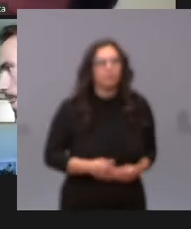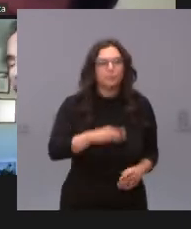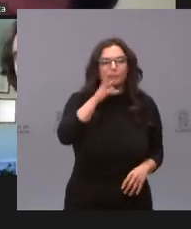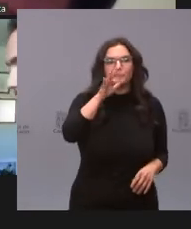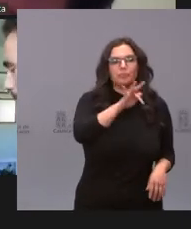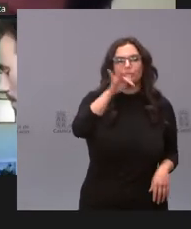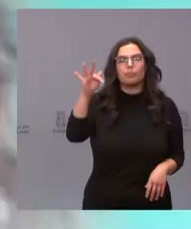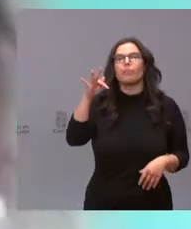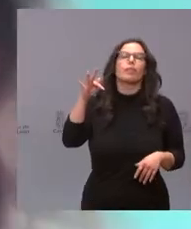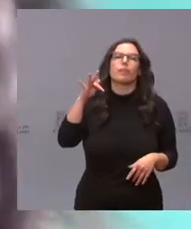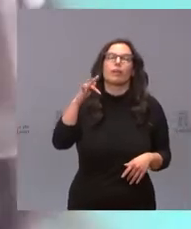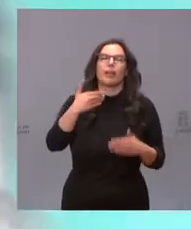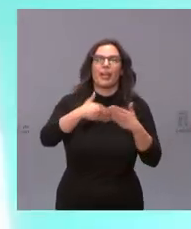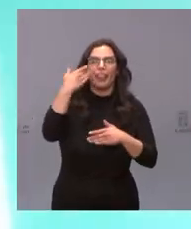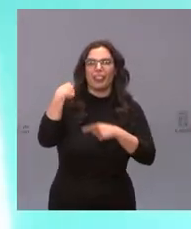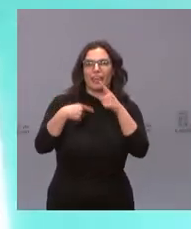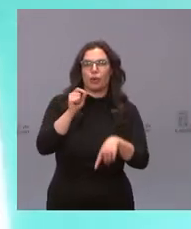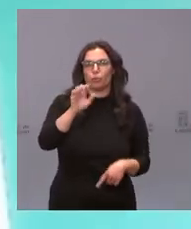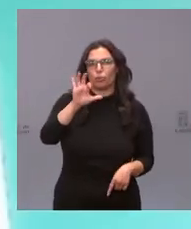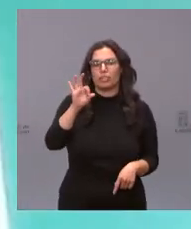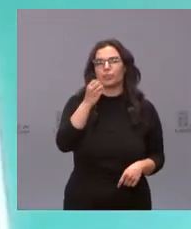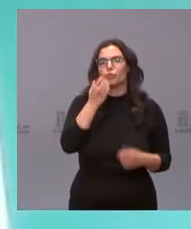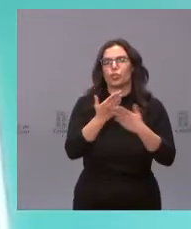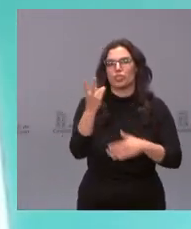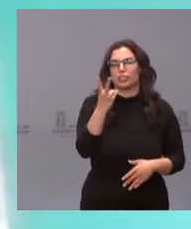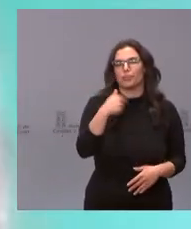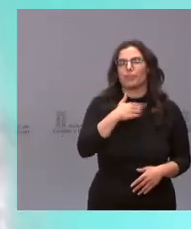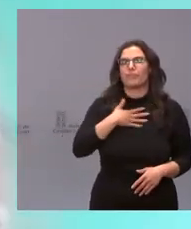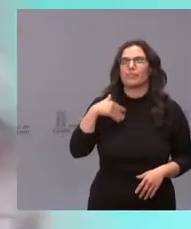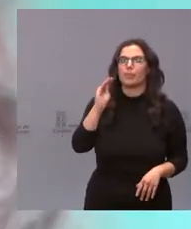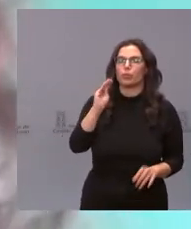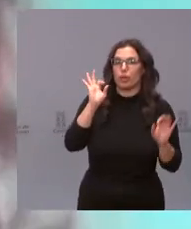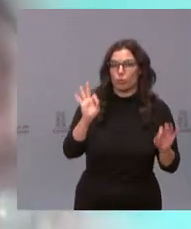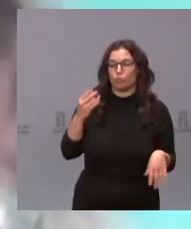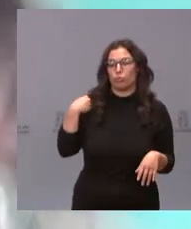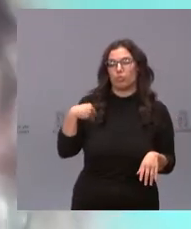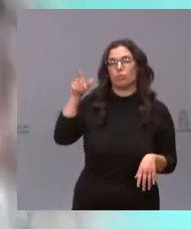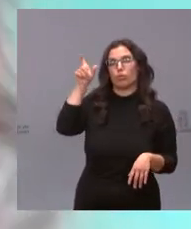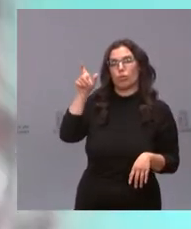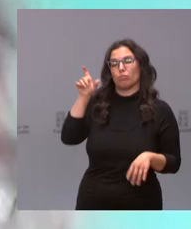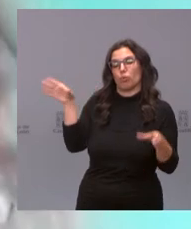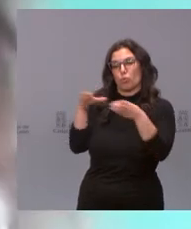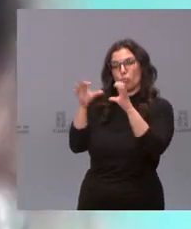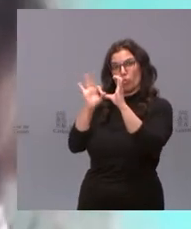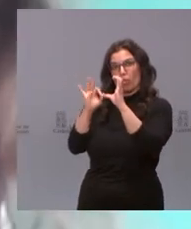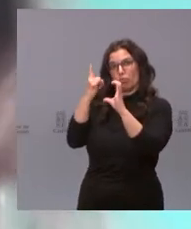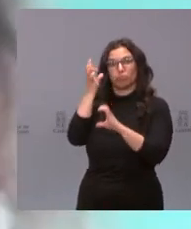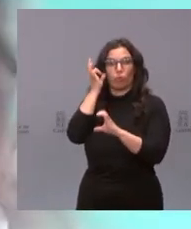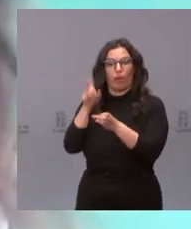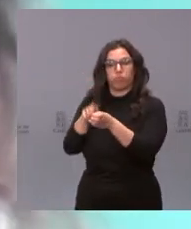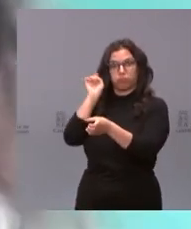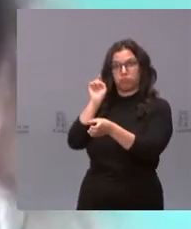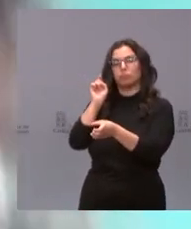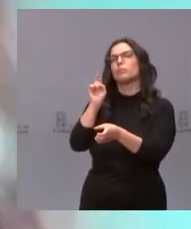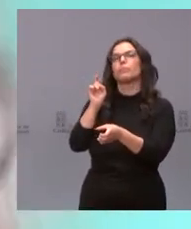adelante Hola buenos días a los dos yo quería preguntarles precisamente por esta procuradora que abandonó el grupo de ciudadanos porque